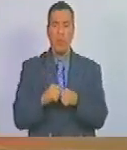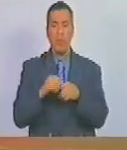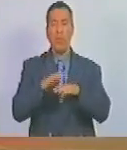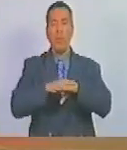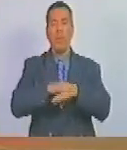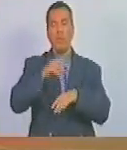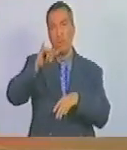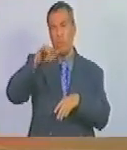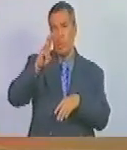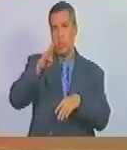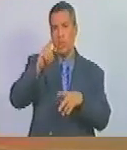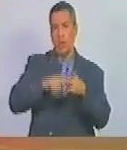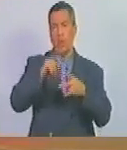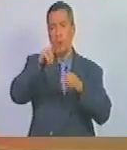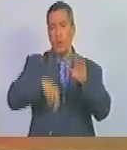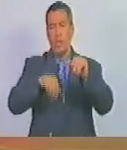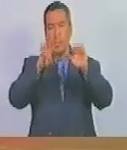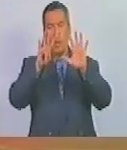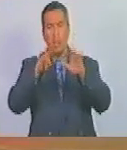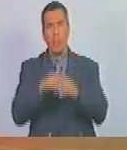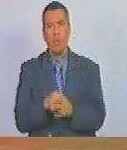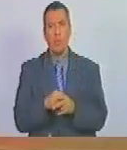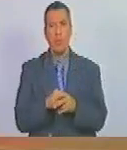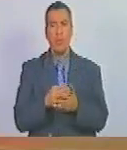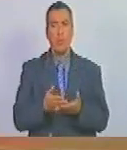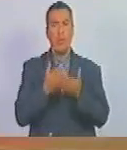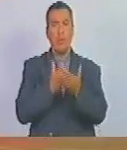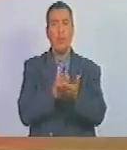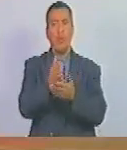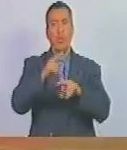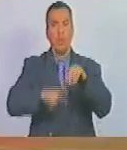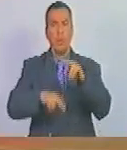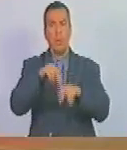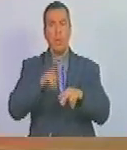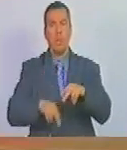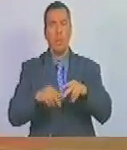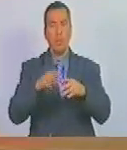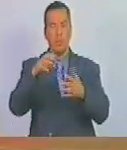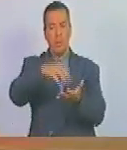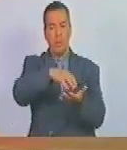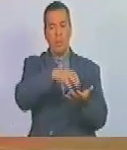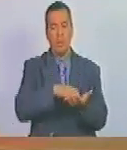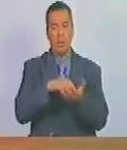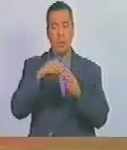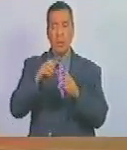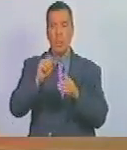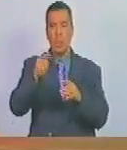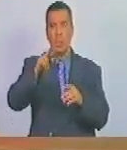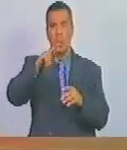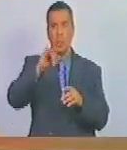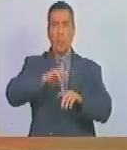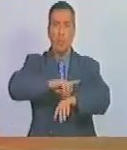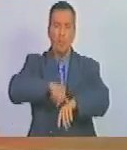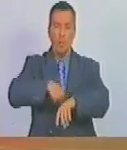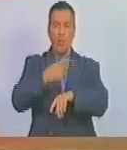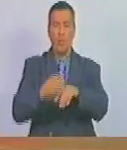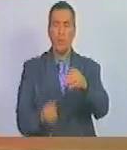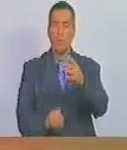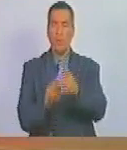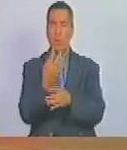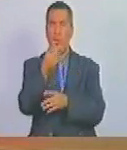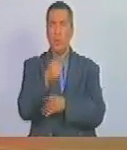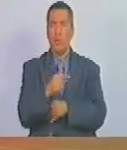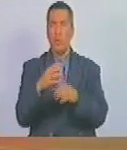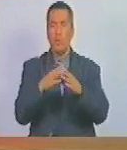Boyacá, en 1819, dando paso a la creación del Congreso de Angostura y posteriormente a la fundación